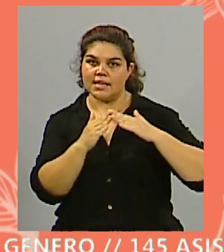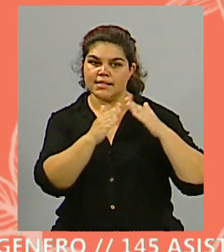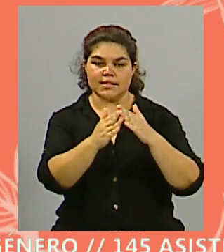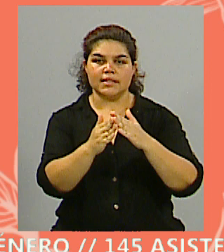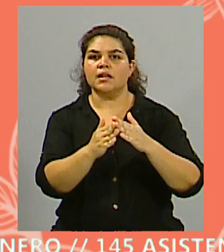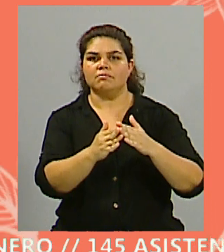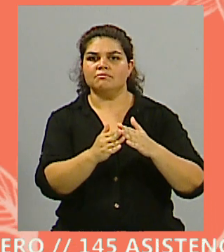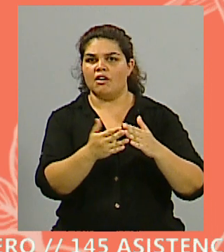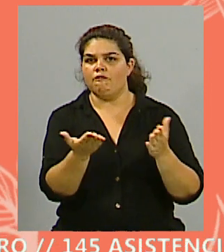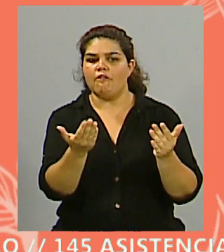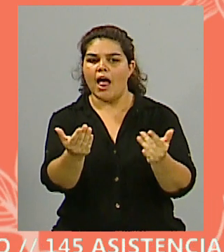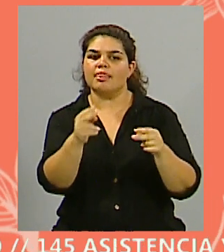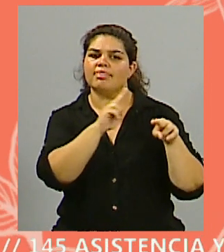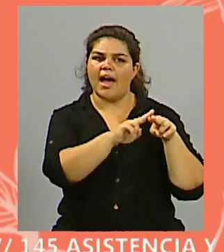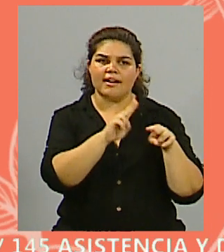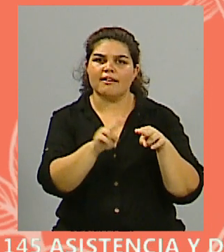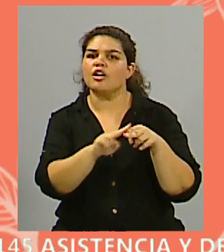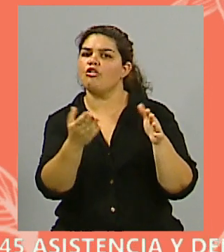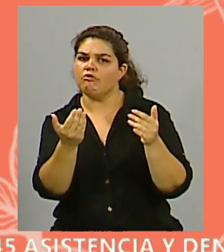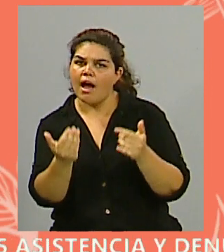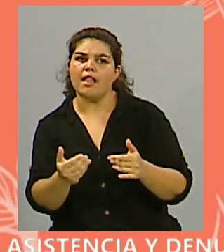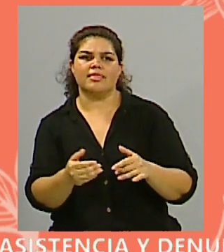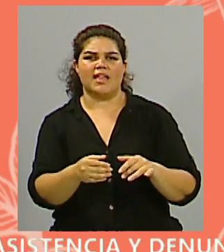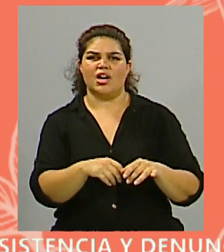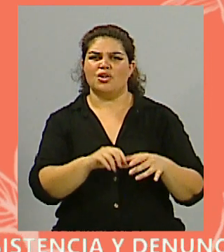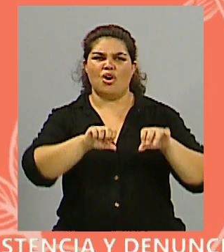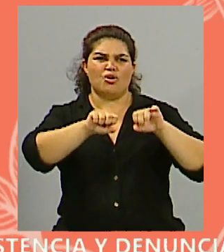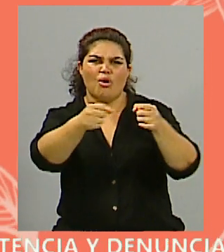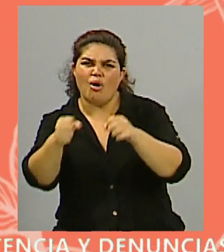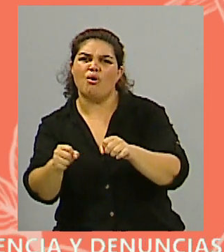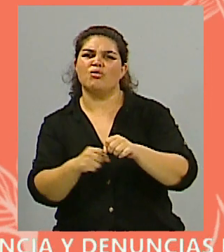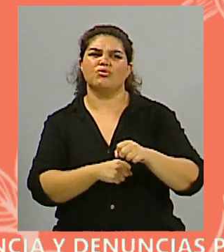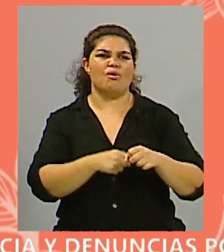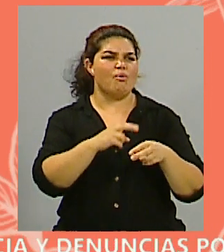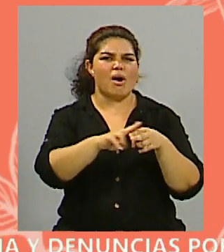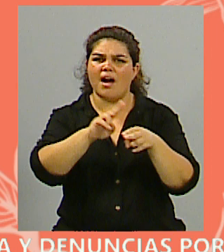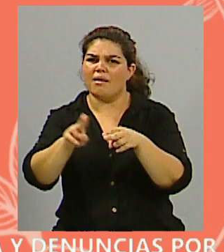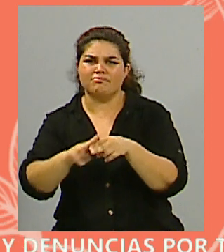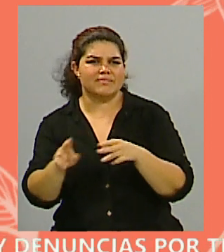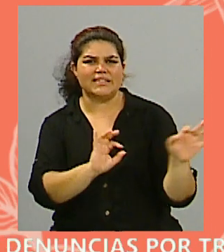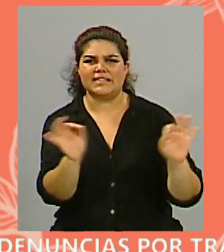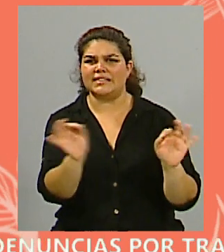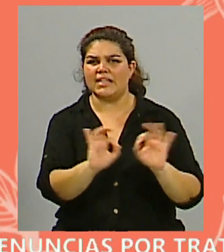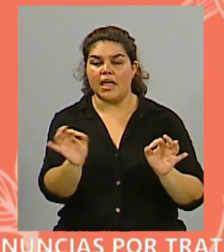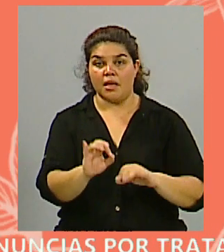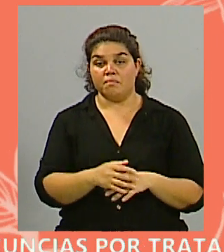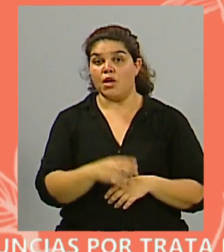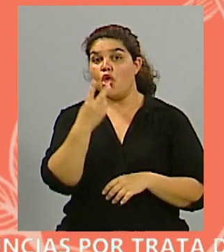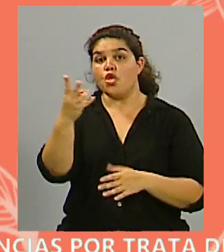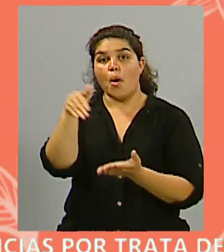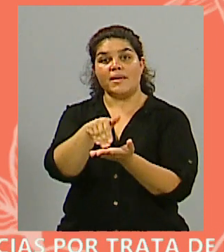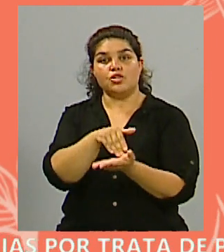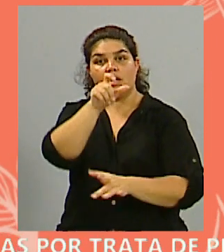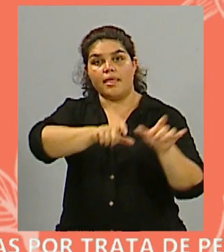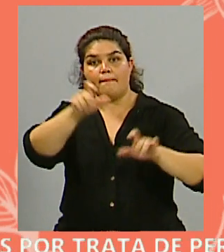mejores condiciones, son datos oficiales, 2 millones de personas viven en la Argentina y alquilan, digo,